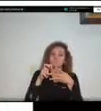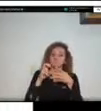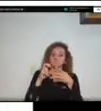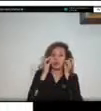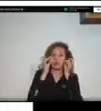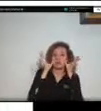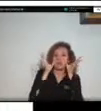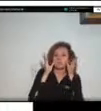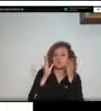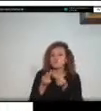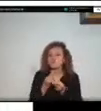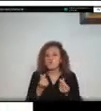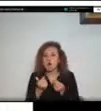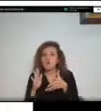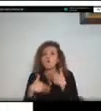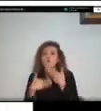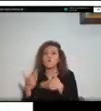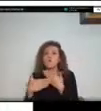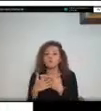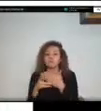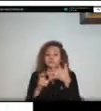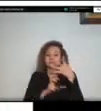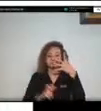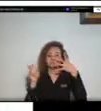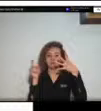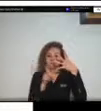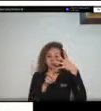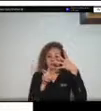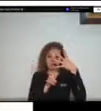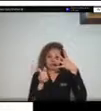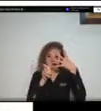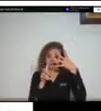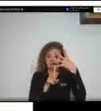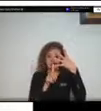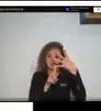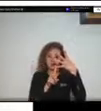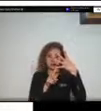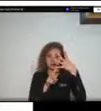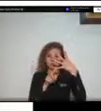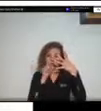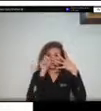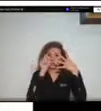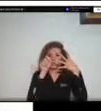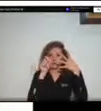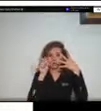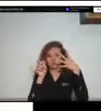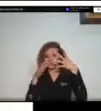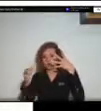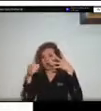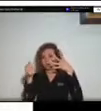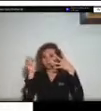el nivel 1 se comprenden entre 1 y 12 puntos con un percentil 67 y el